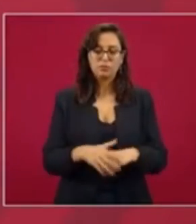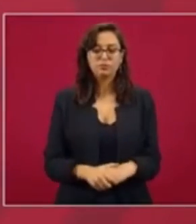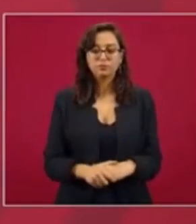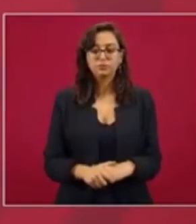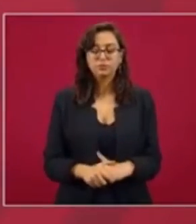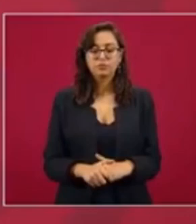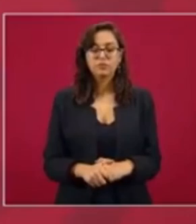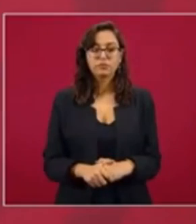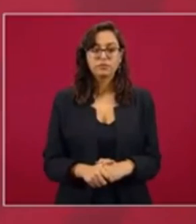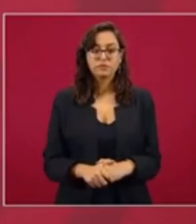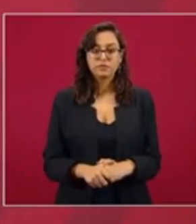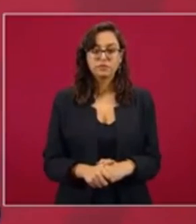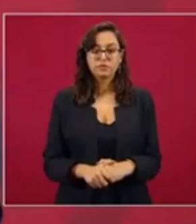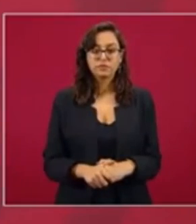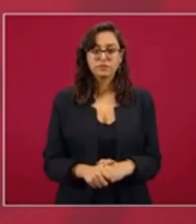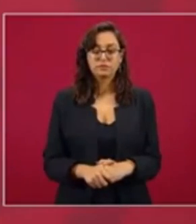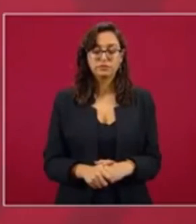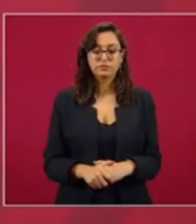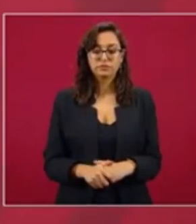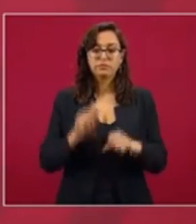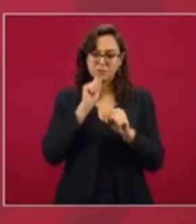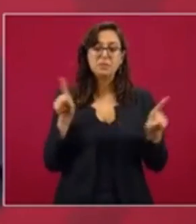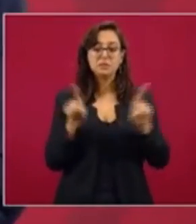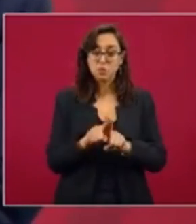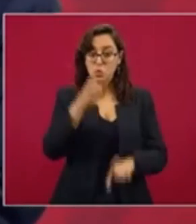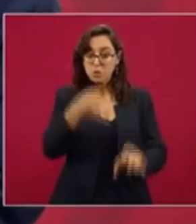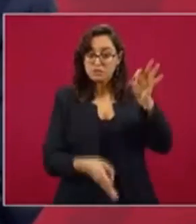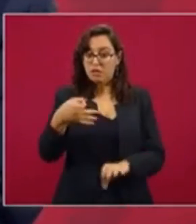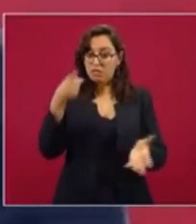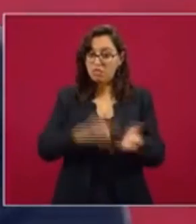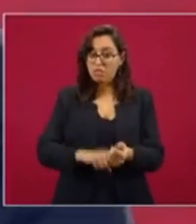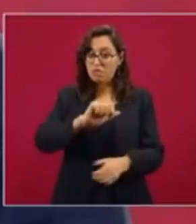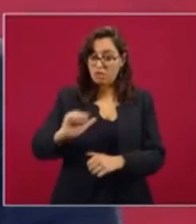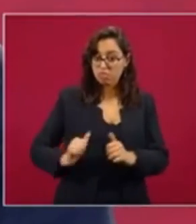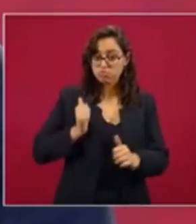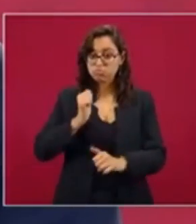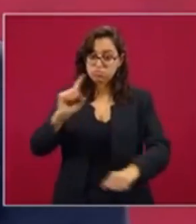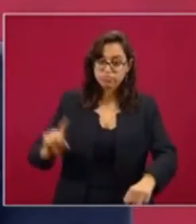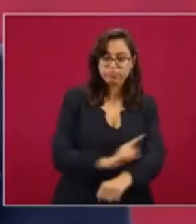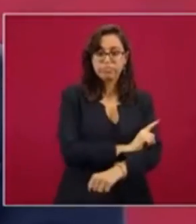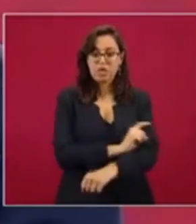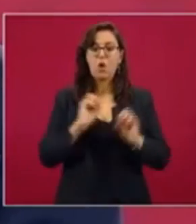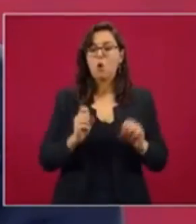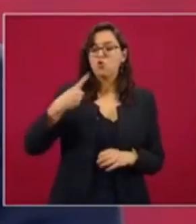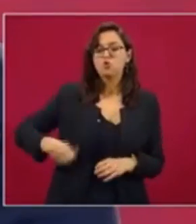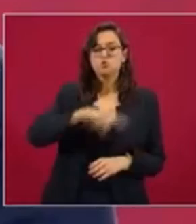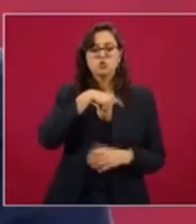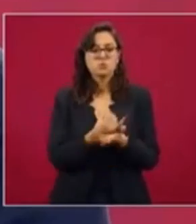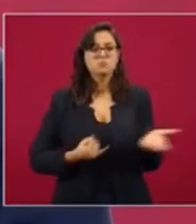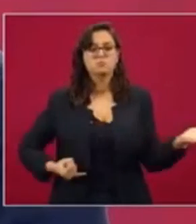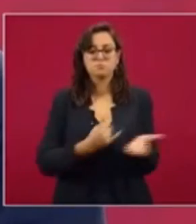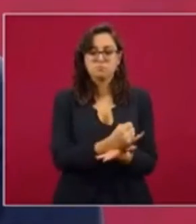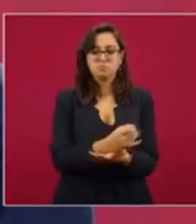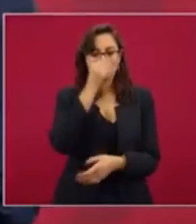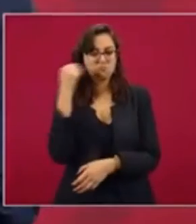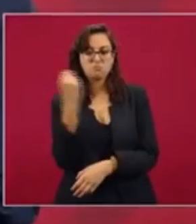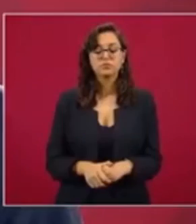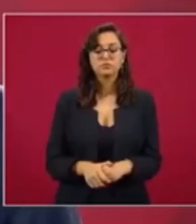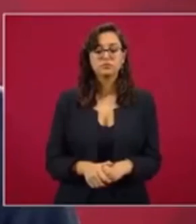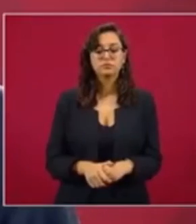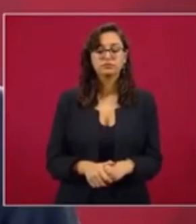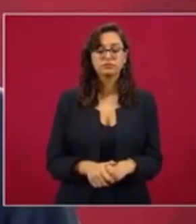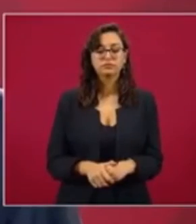que no haya venganzas. Que no haya juicios sumarios. Que no se inventen delitos.